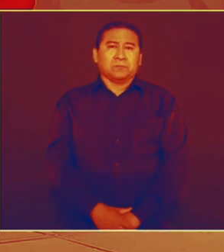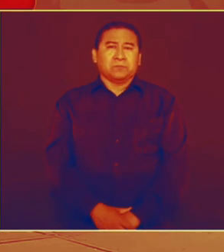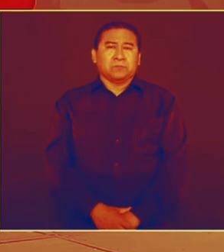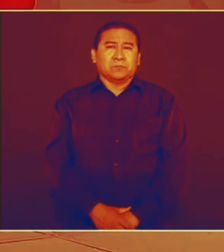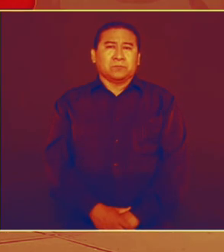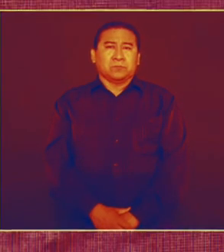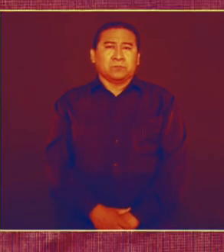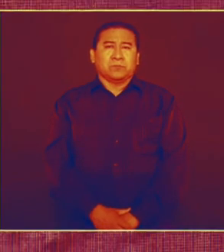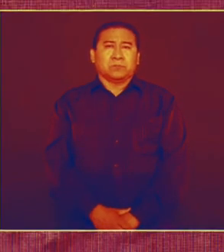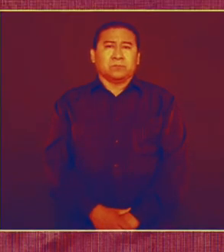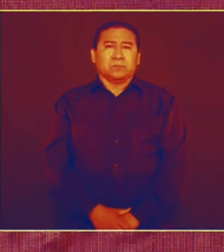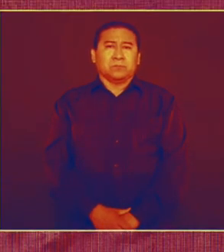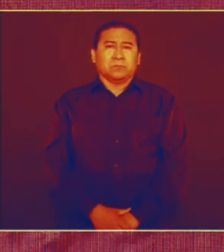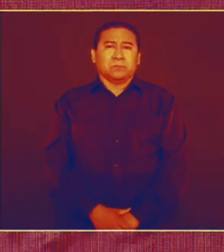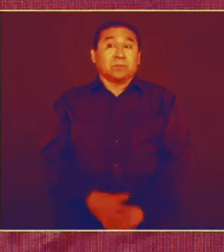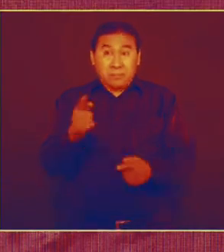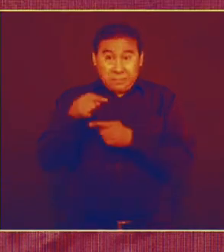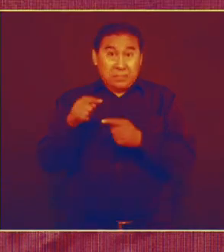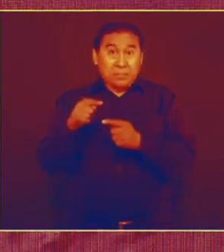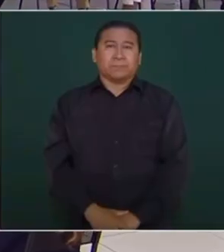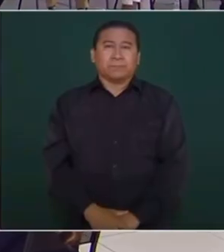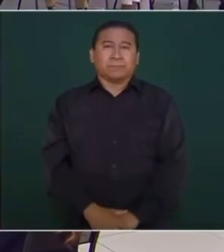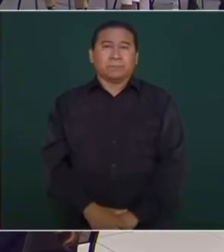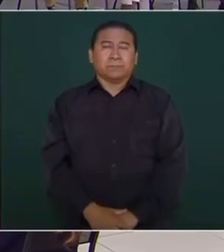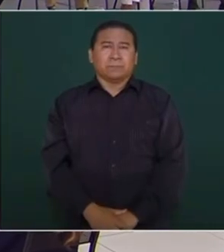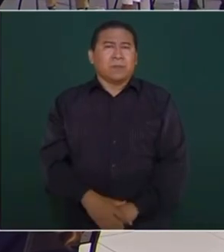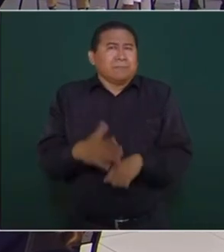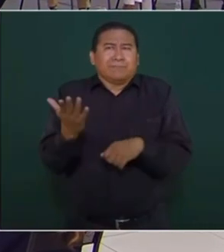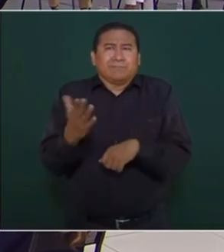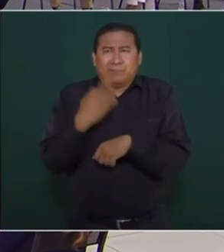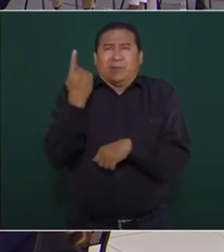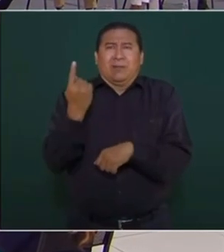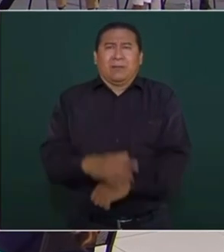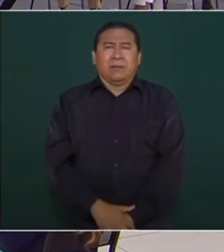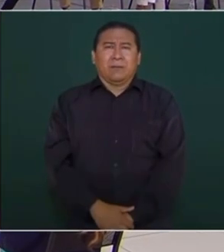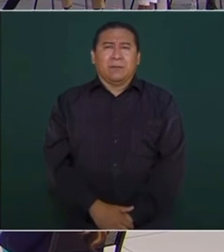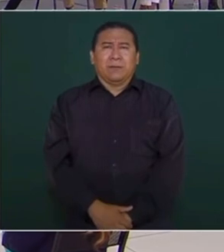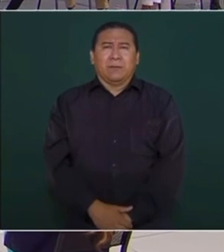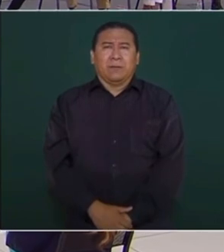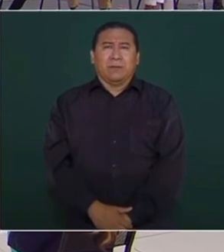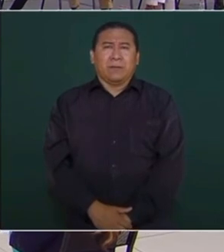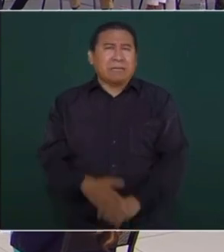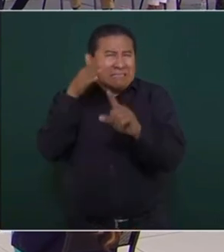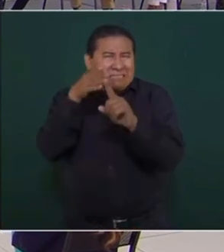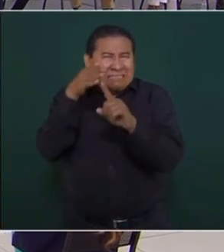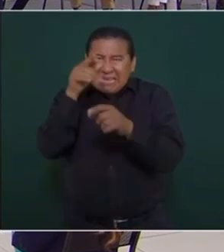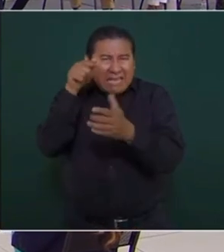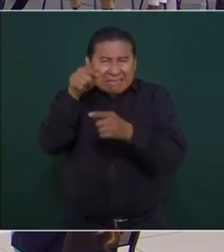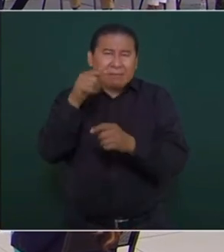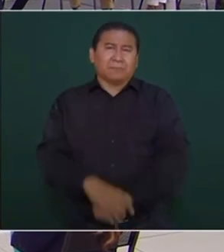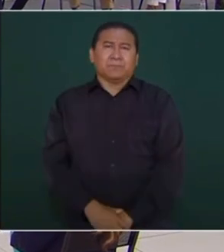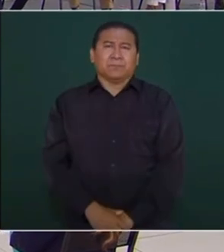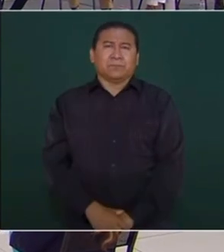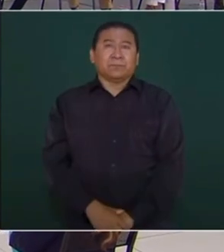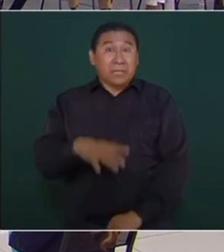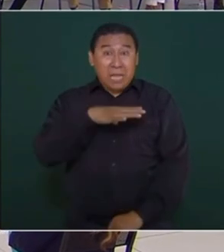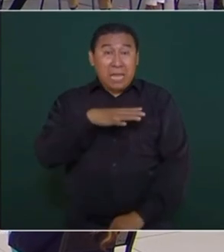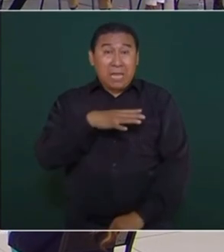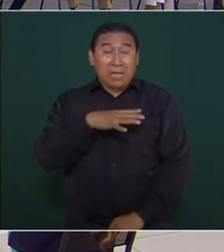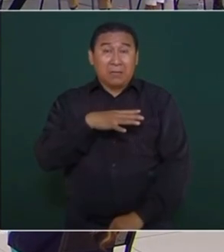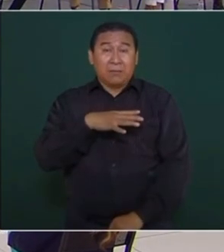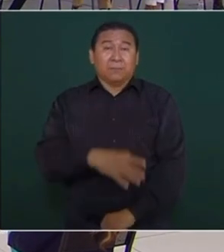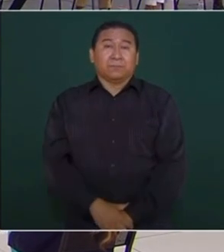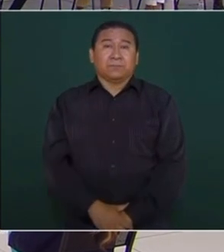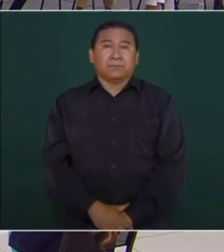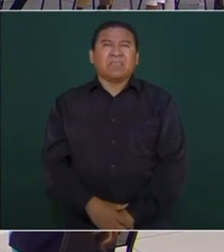están a favor de la transformación. Entonces, ¿por qué aquí, específicamente Haití, tenemos tanta